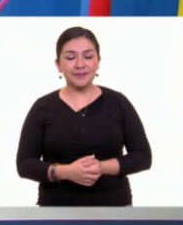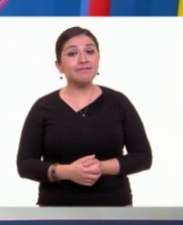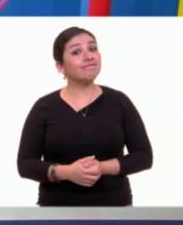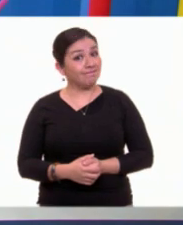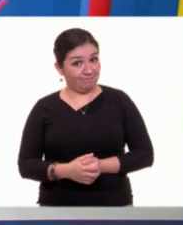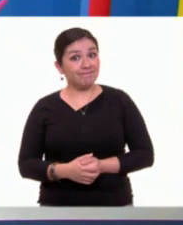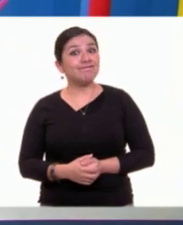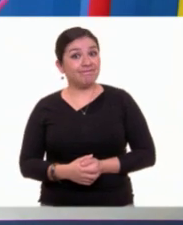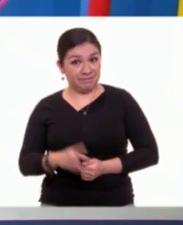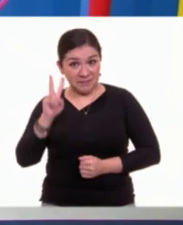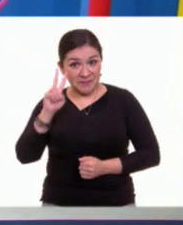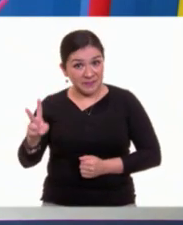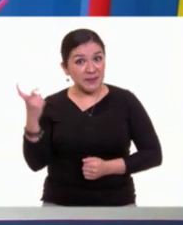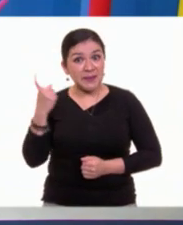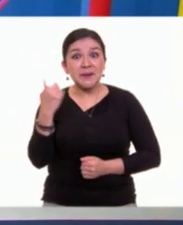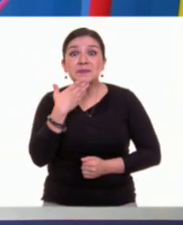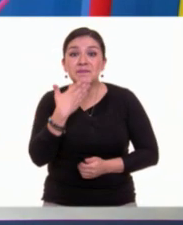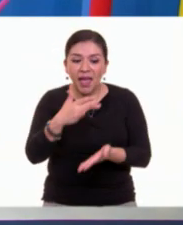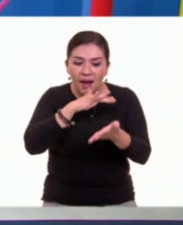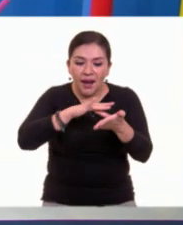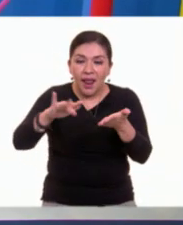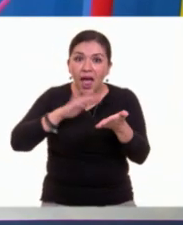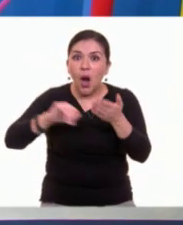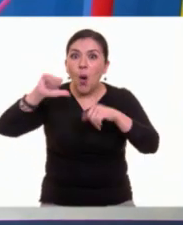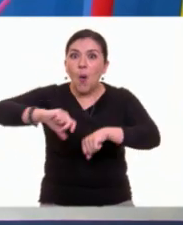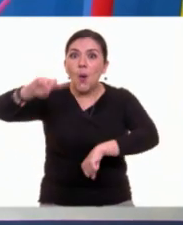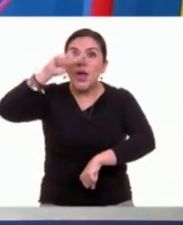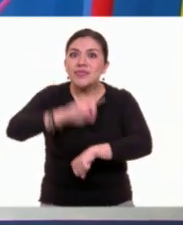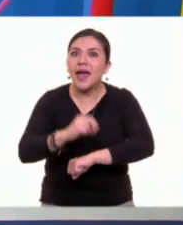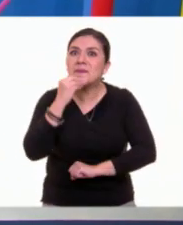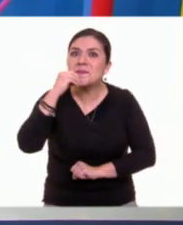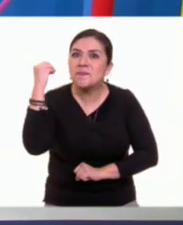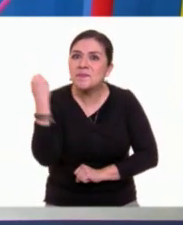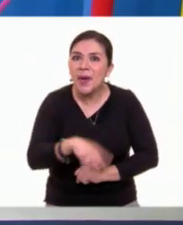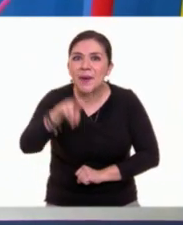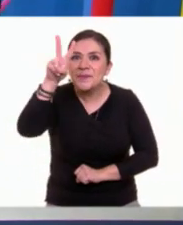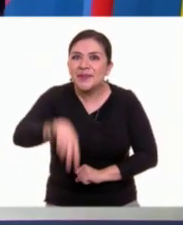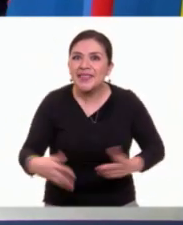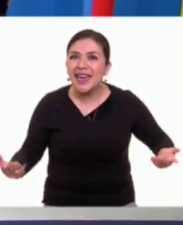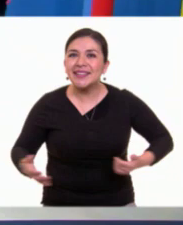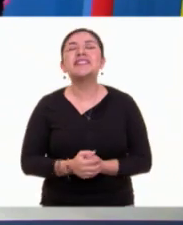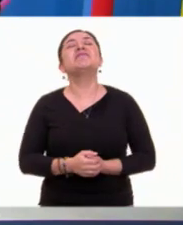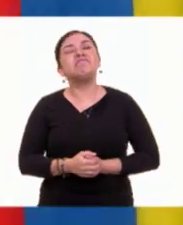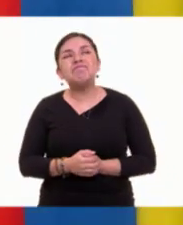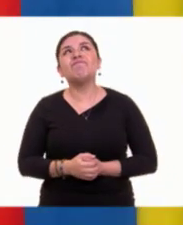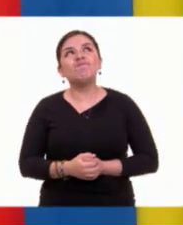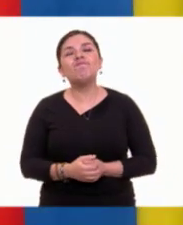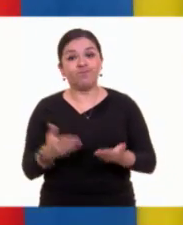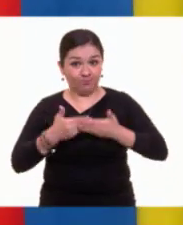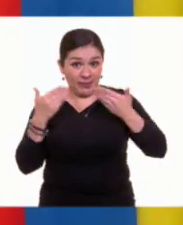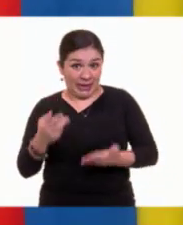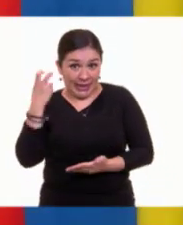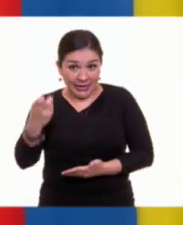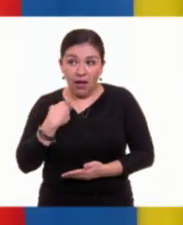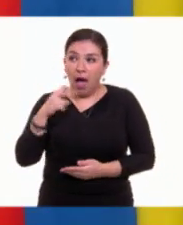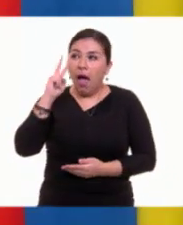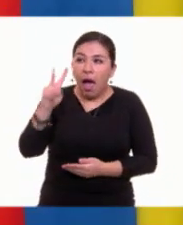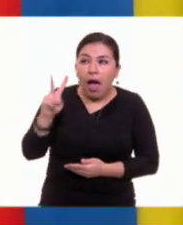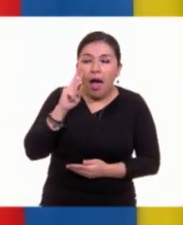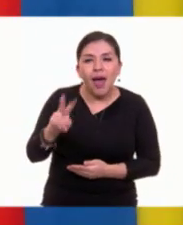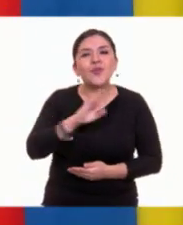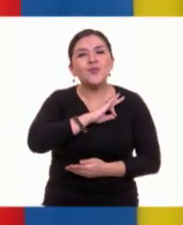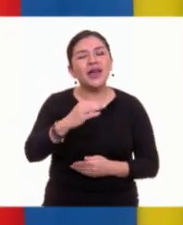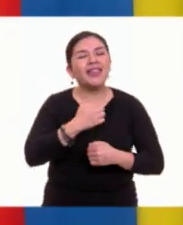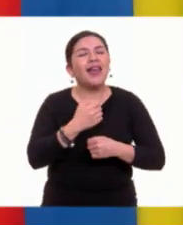¡Ay, Gaby! ¡Qué buenos lectores estamos teniendo el día de hoy! ¿No lo creen? ¿Allá en casita? Y bueno, pues así la verdad es que también se